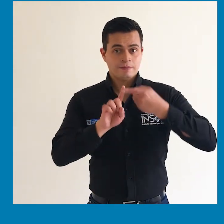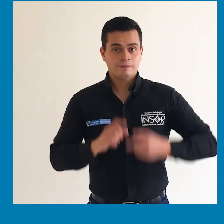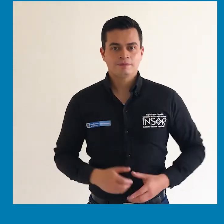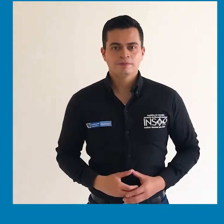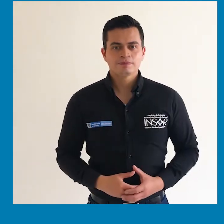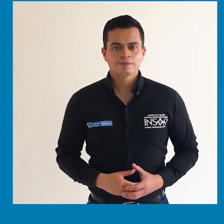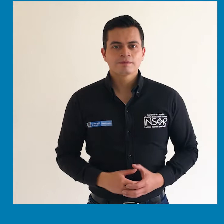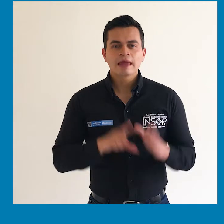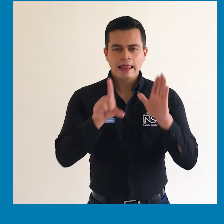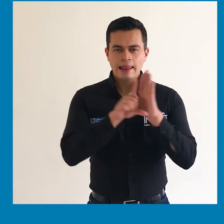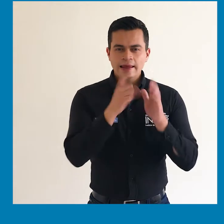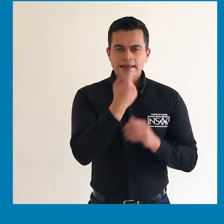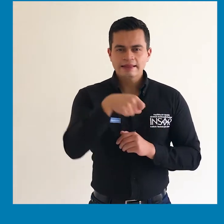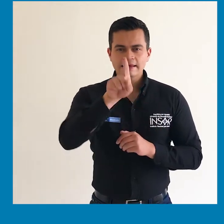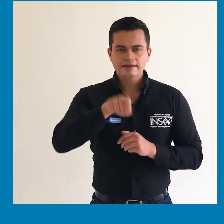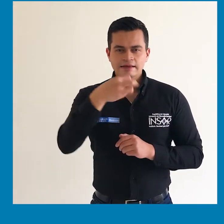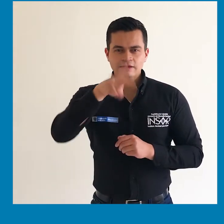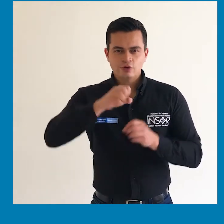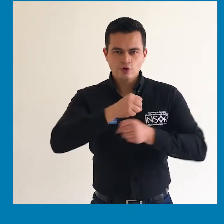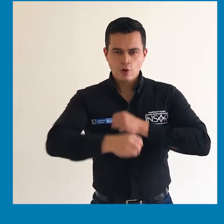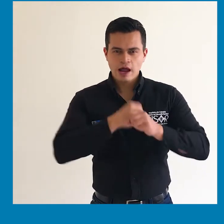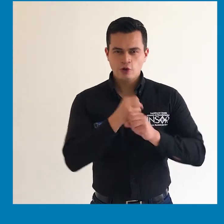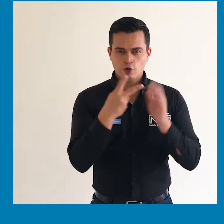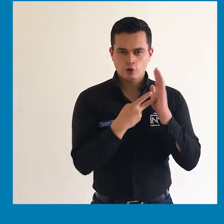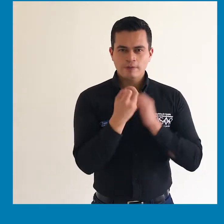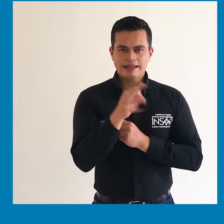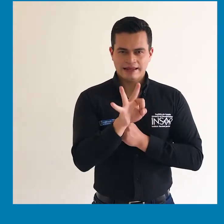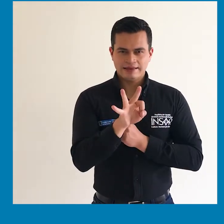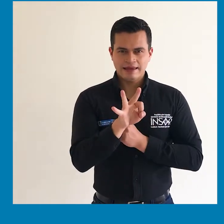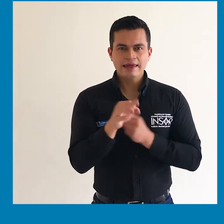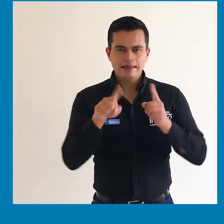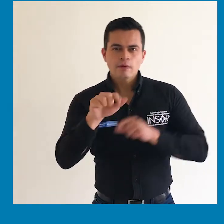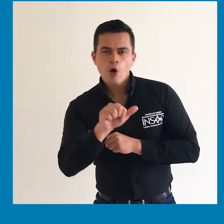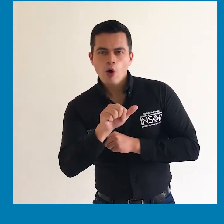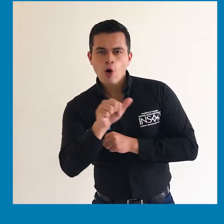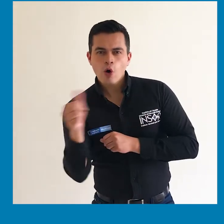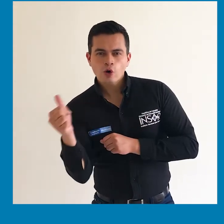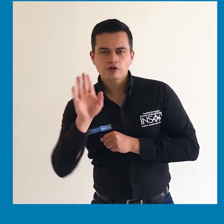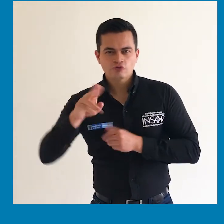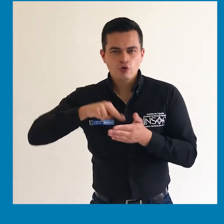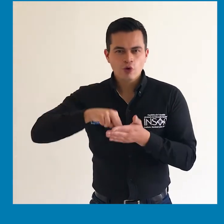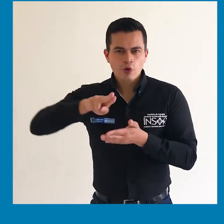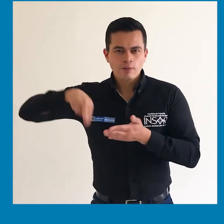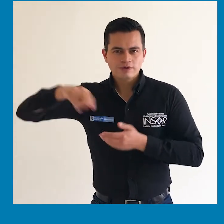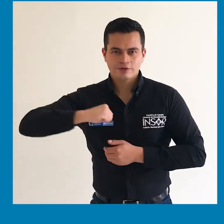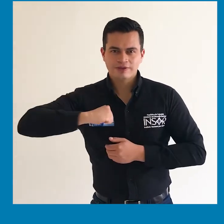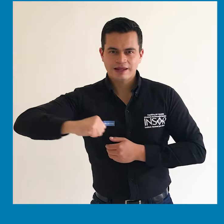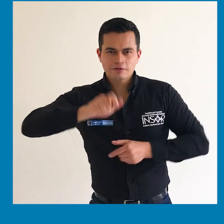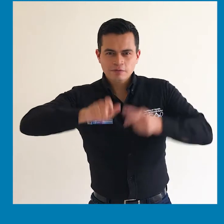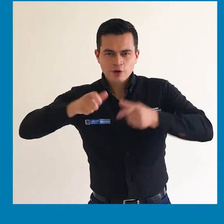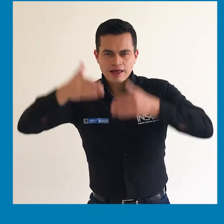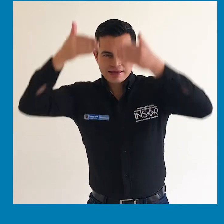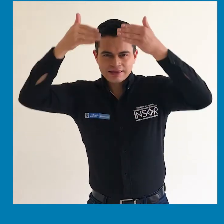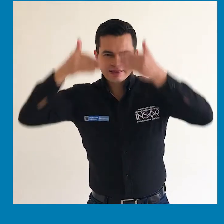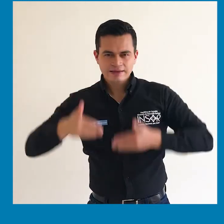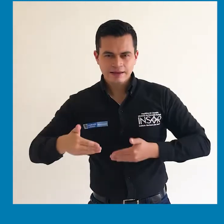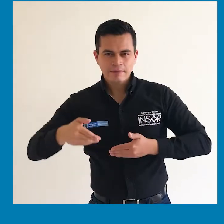Primero. Verificar que se cumplan las medidas legislativas, administrativas y presupuestales